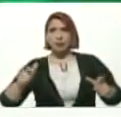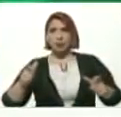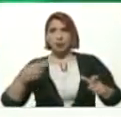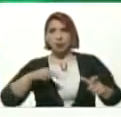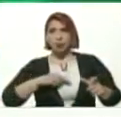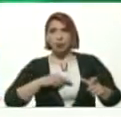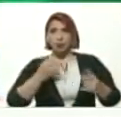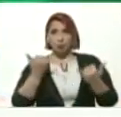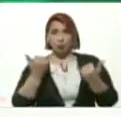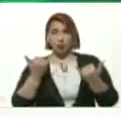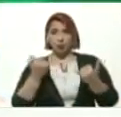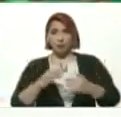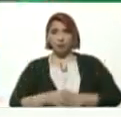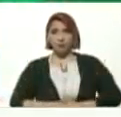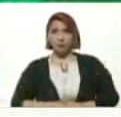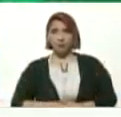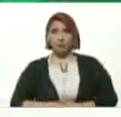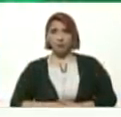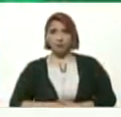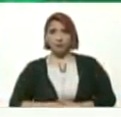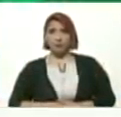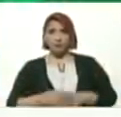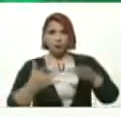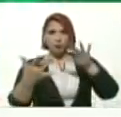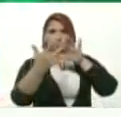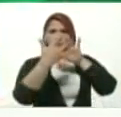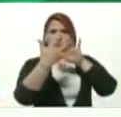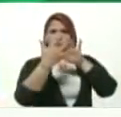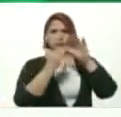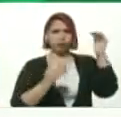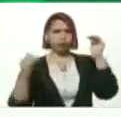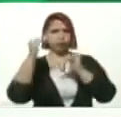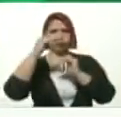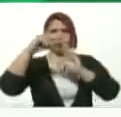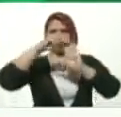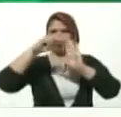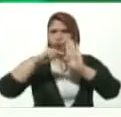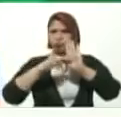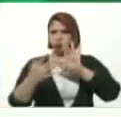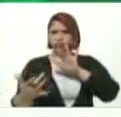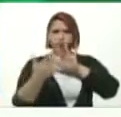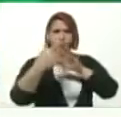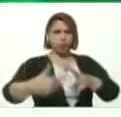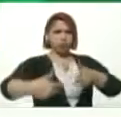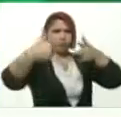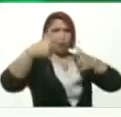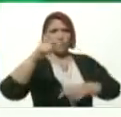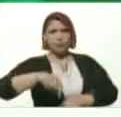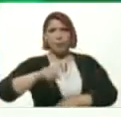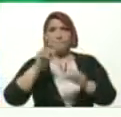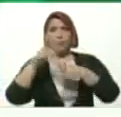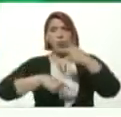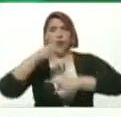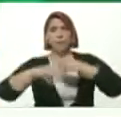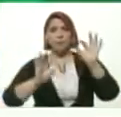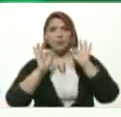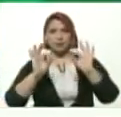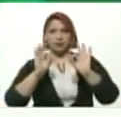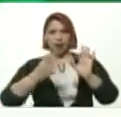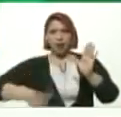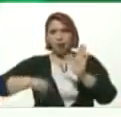el pico Ahorita De De Sintonía En el máximo Nivel de sintonía De este programa Especial De